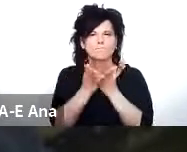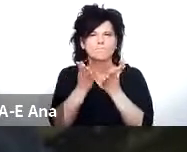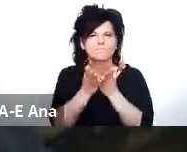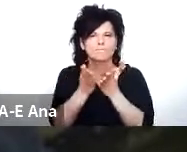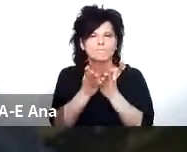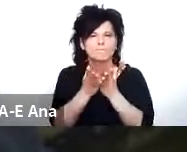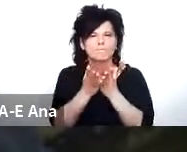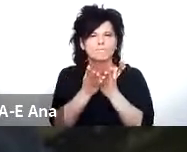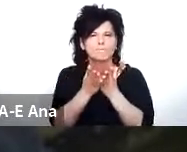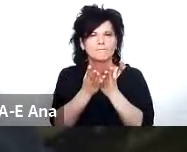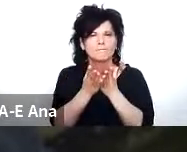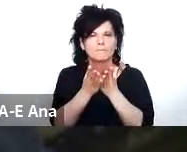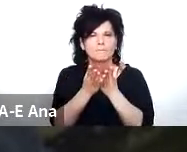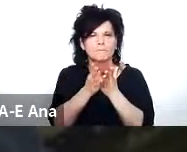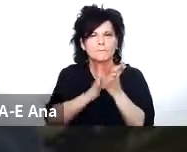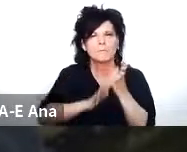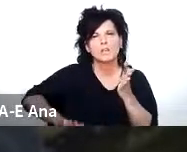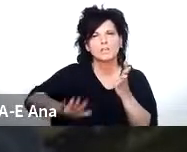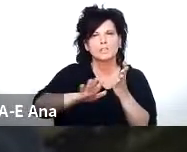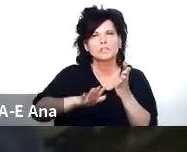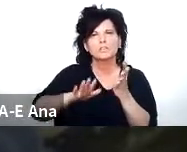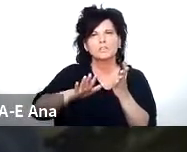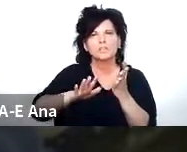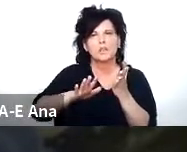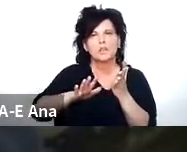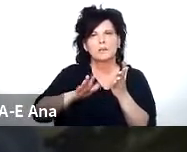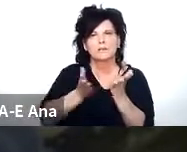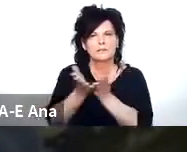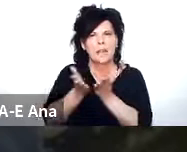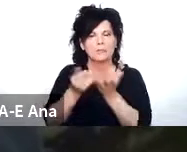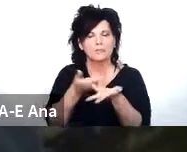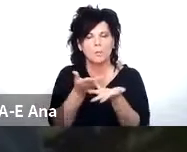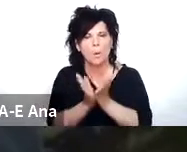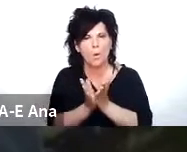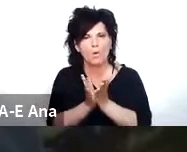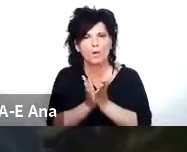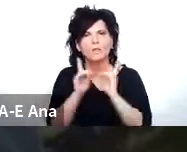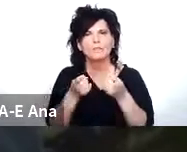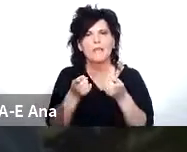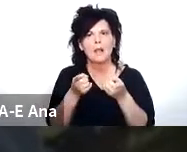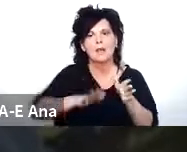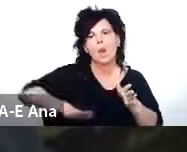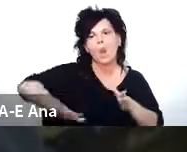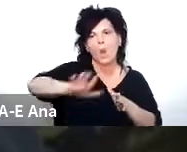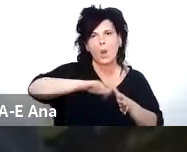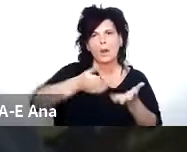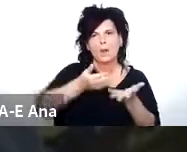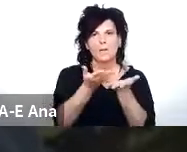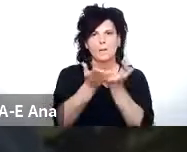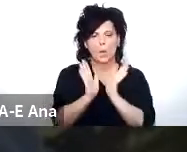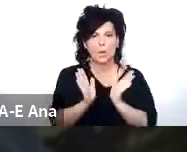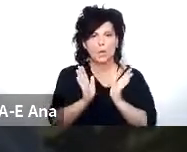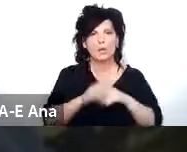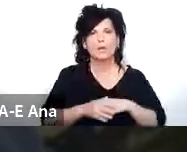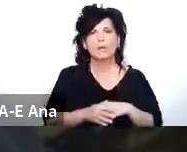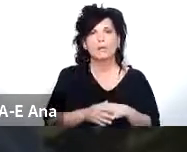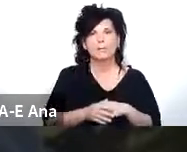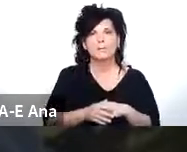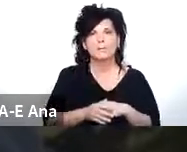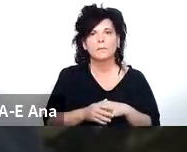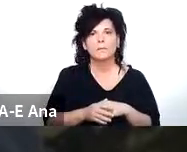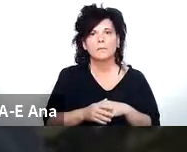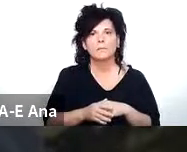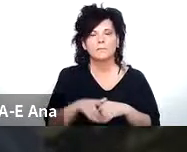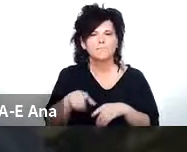en zonas de espera de dependencias públicas y en y en espacios públicos o espacios que muchas veces son de